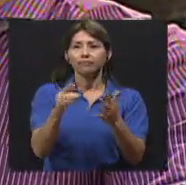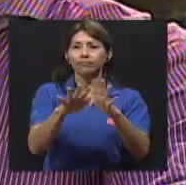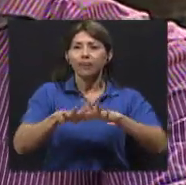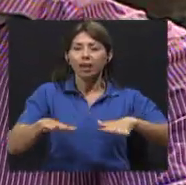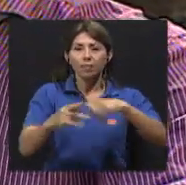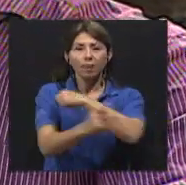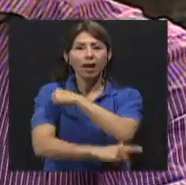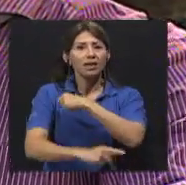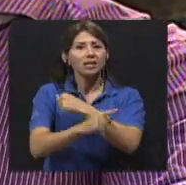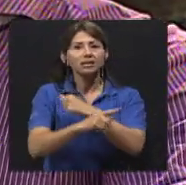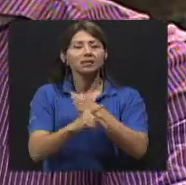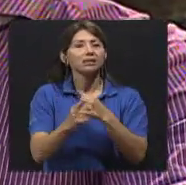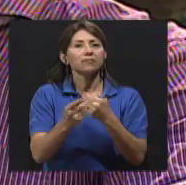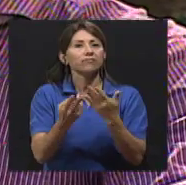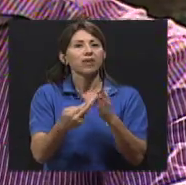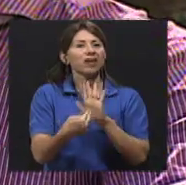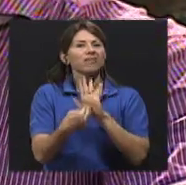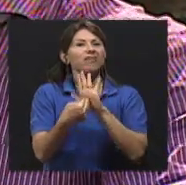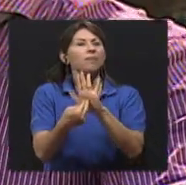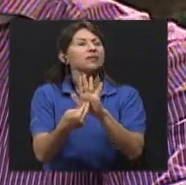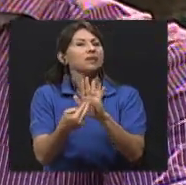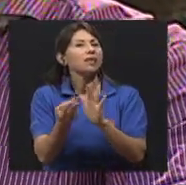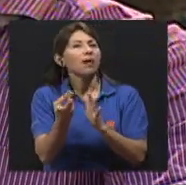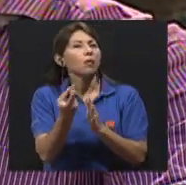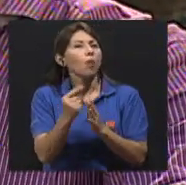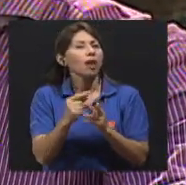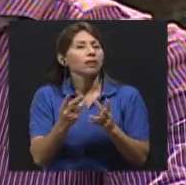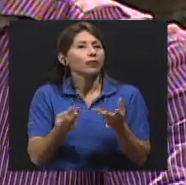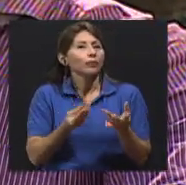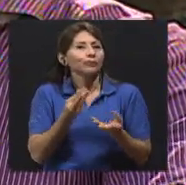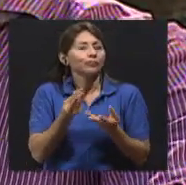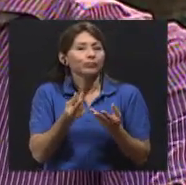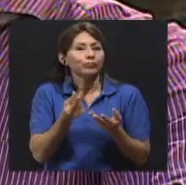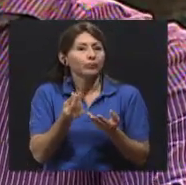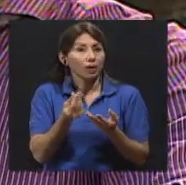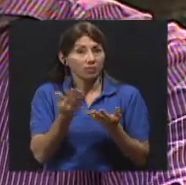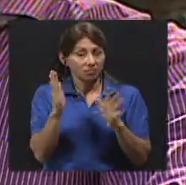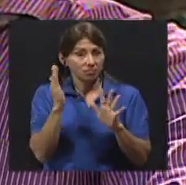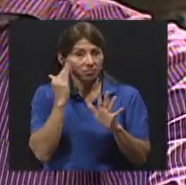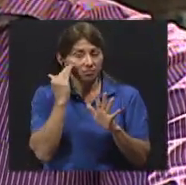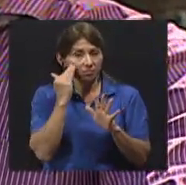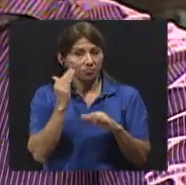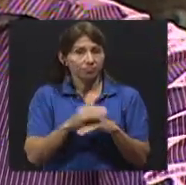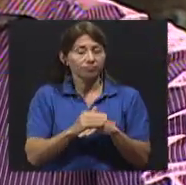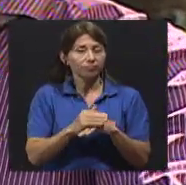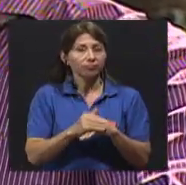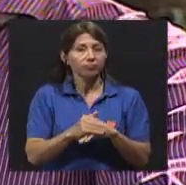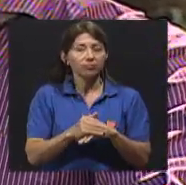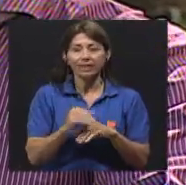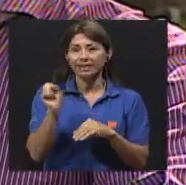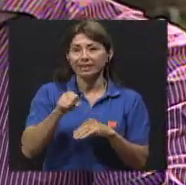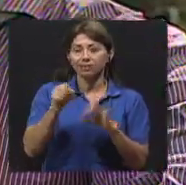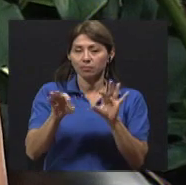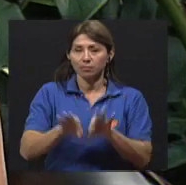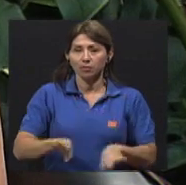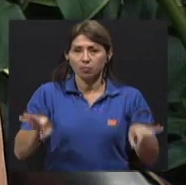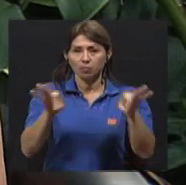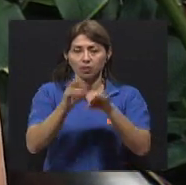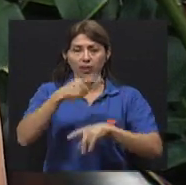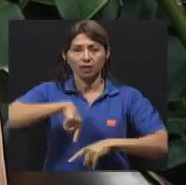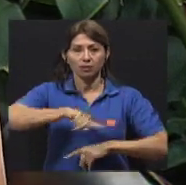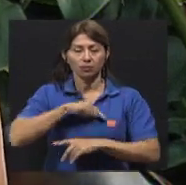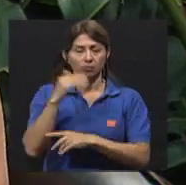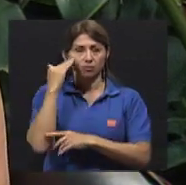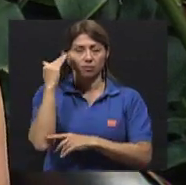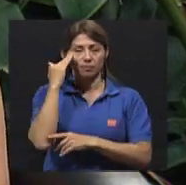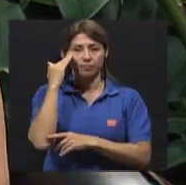de costos, verdad? ¿Se manejan cifras ya en este tema? Sí, bueno, es muy importante que tomemos